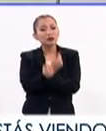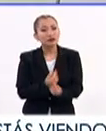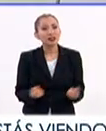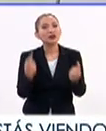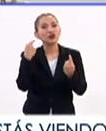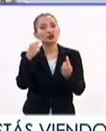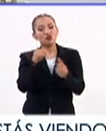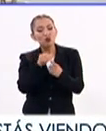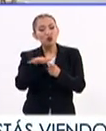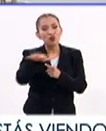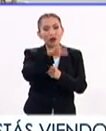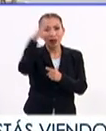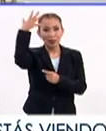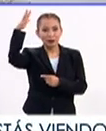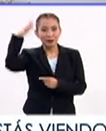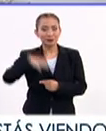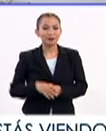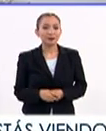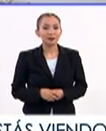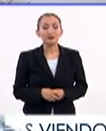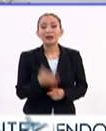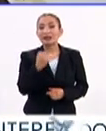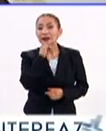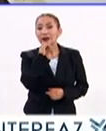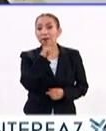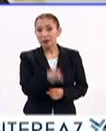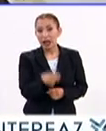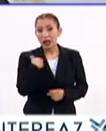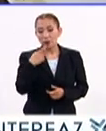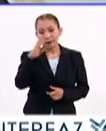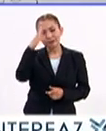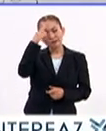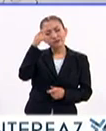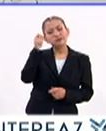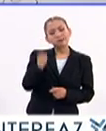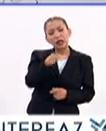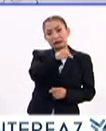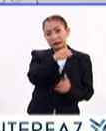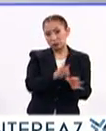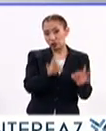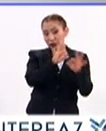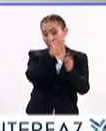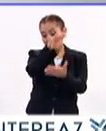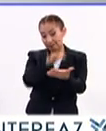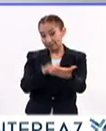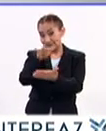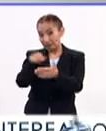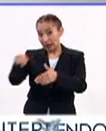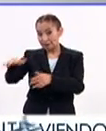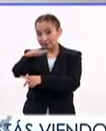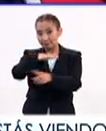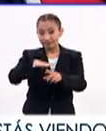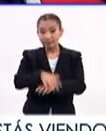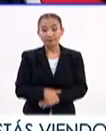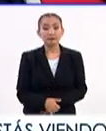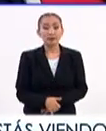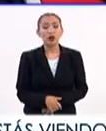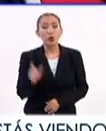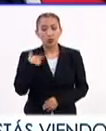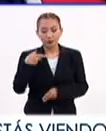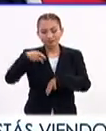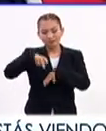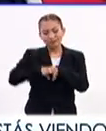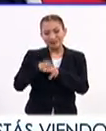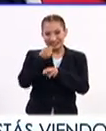niños y su impacto en los adultos, además de recordar el papel que juega la literatura en nuestro entorno. Cuando nos